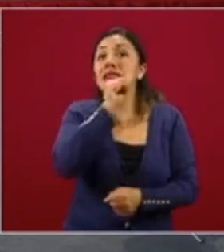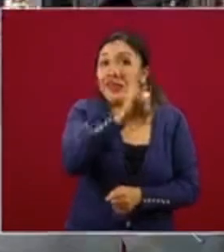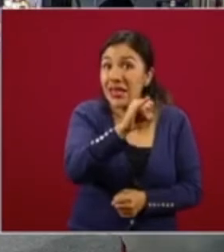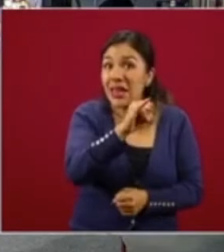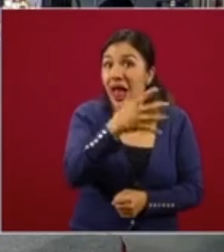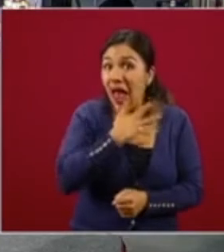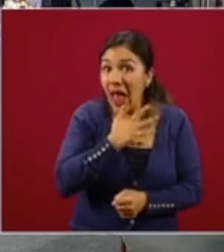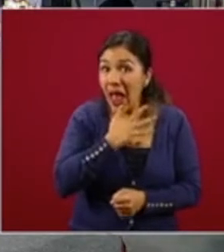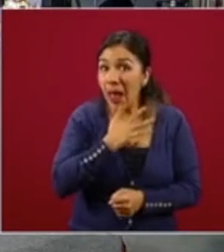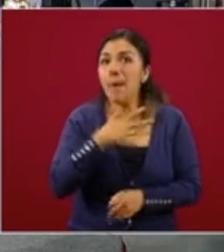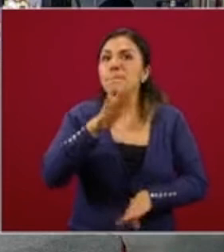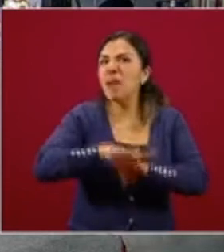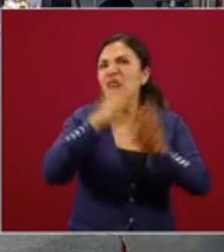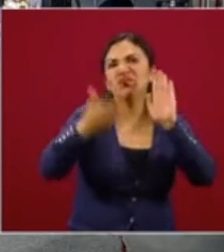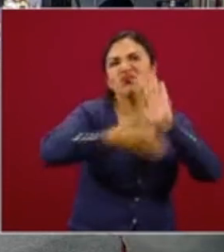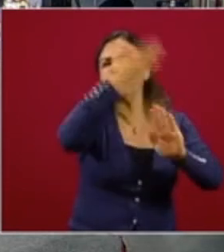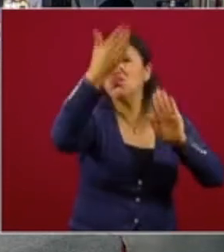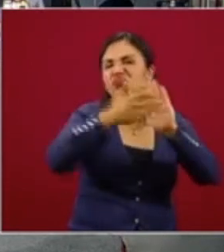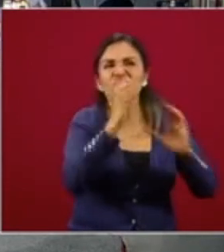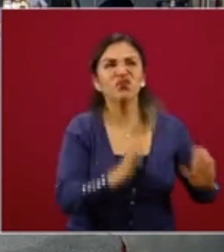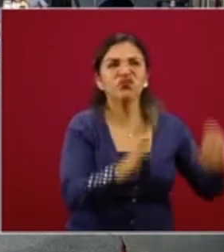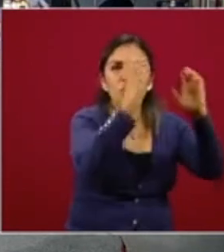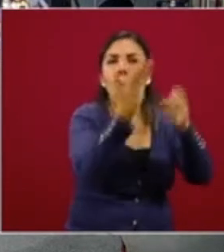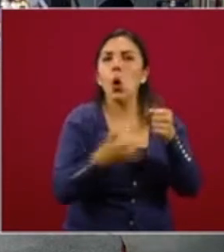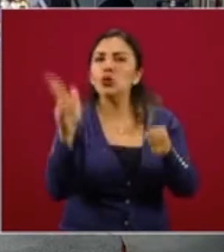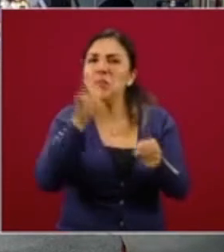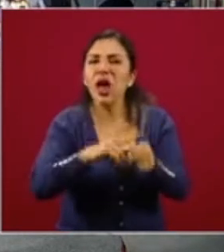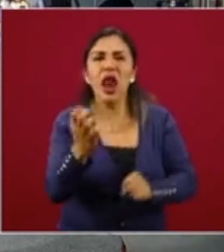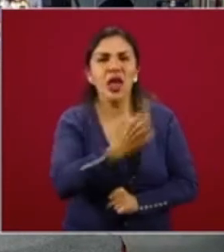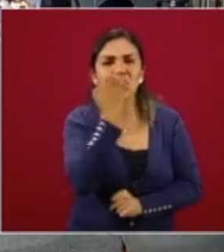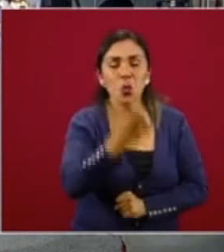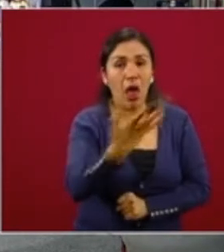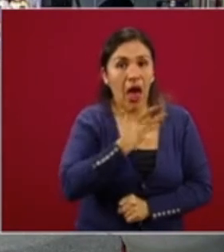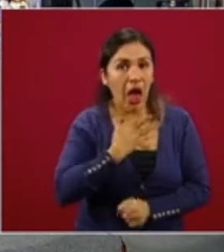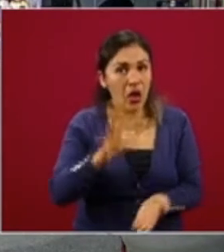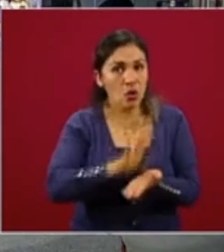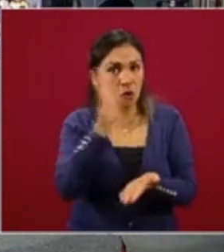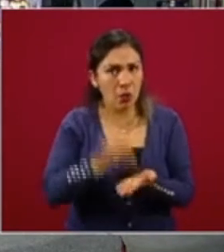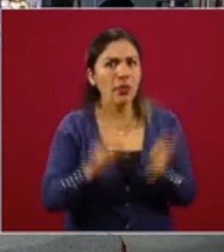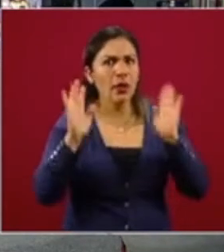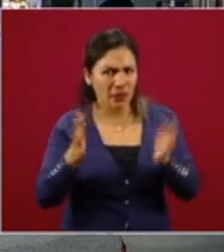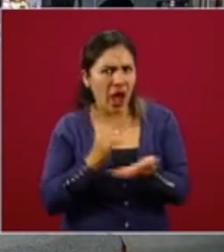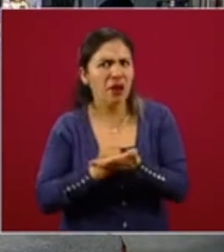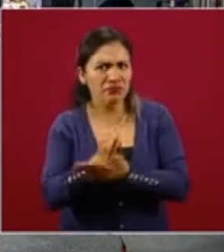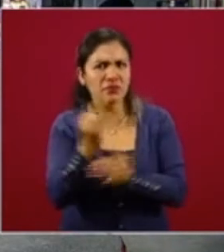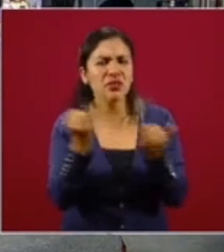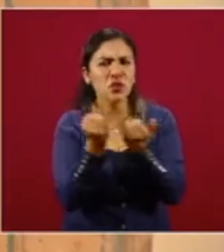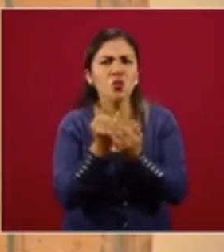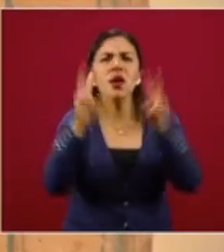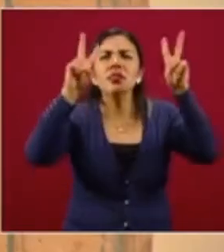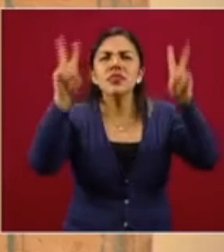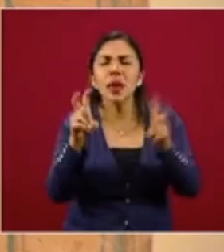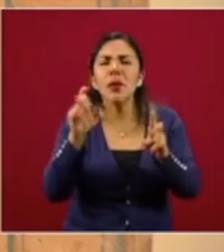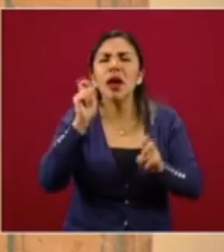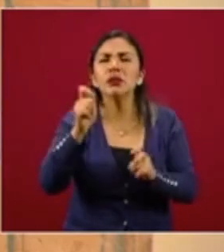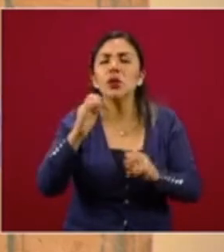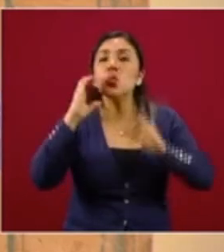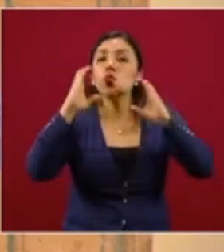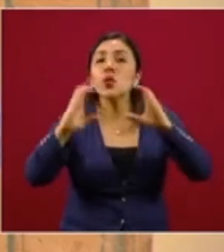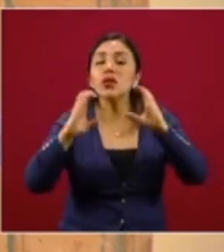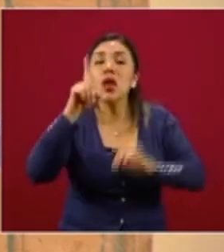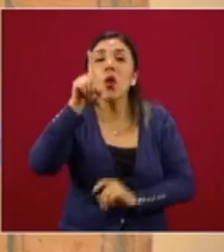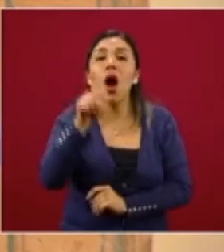pues donde está más infraestructura, donde están hospitales, donde hay escuelas. Se ha determinado también el tema del balance hídrico.